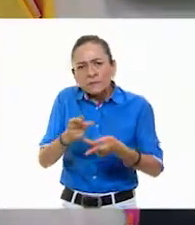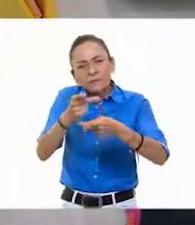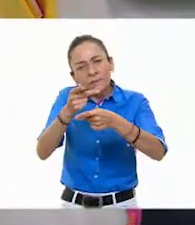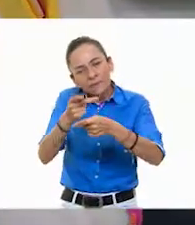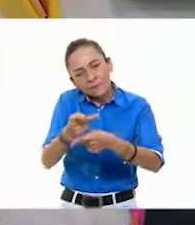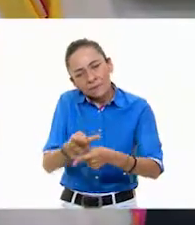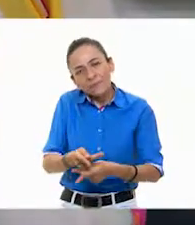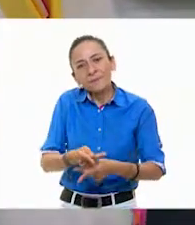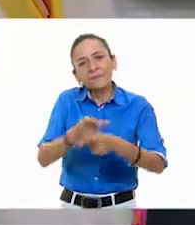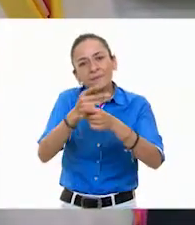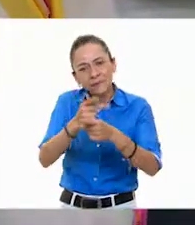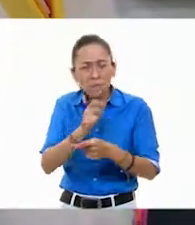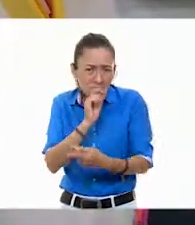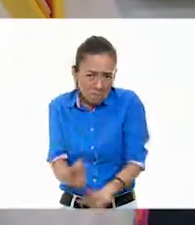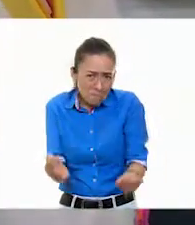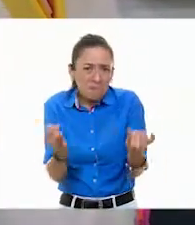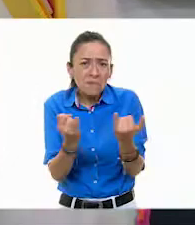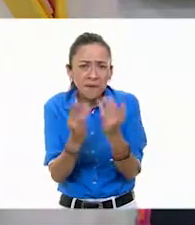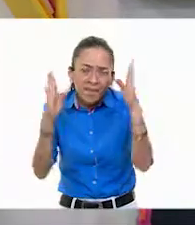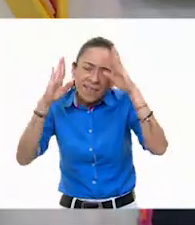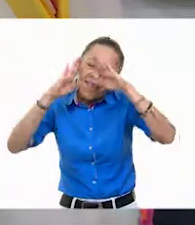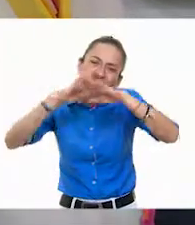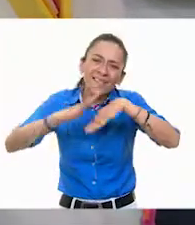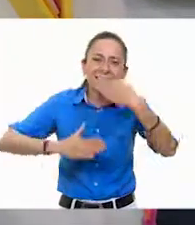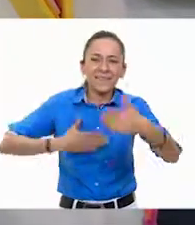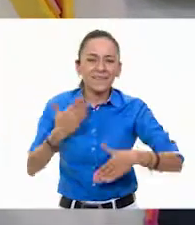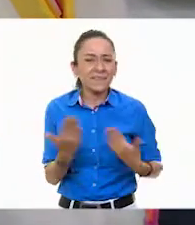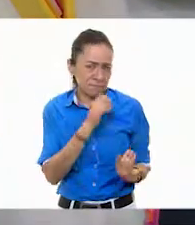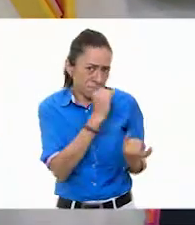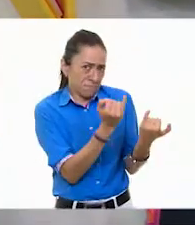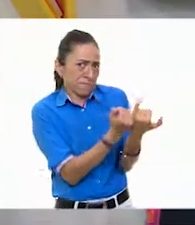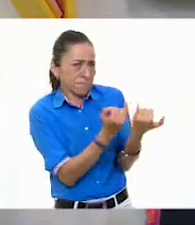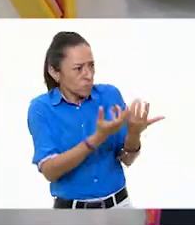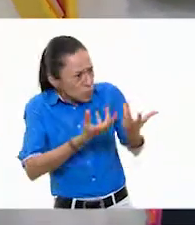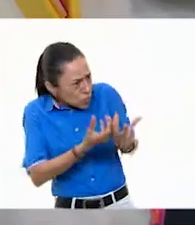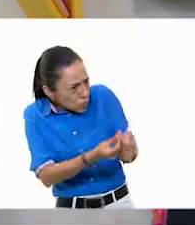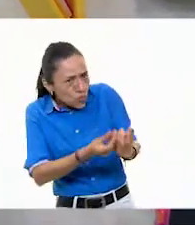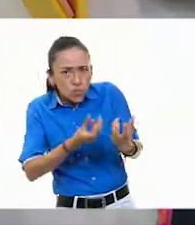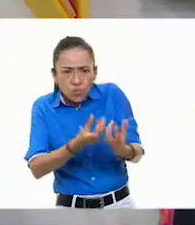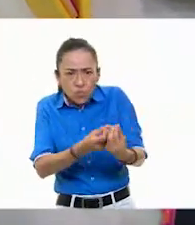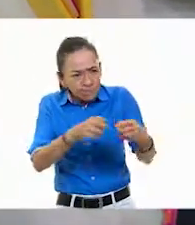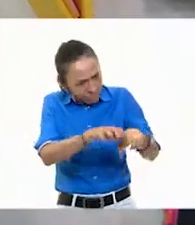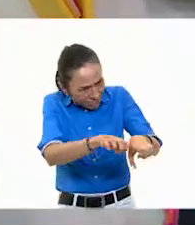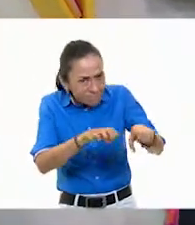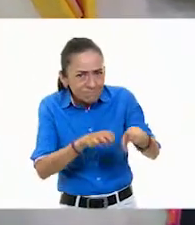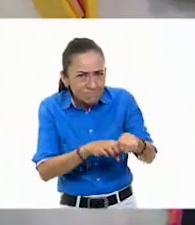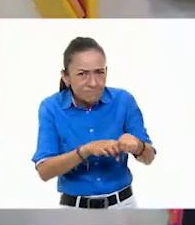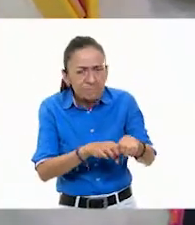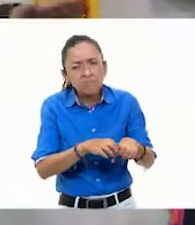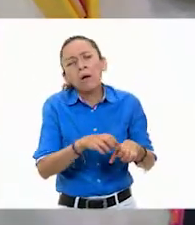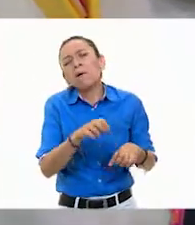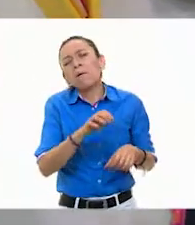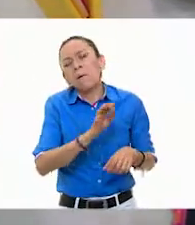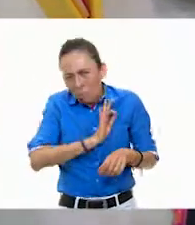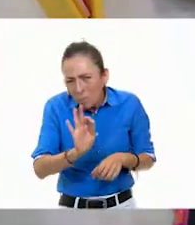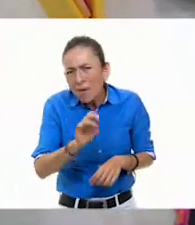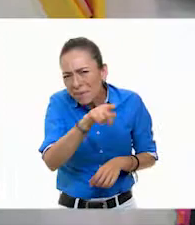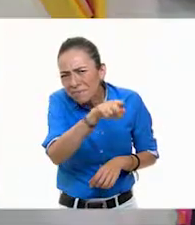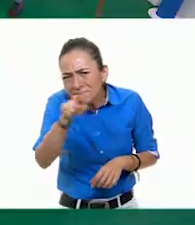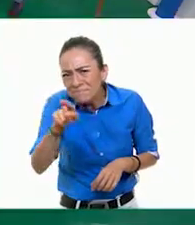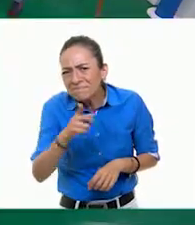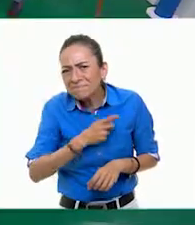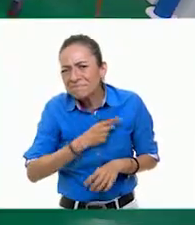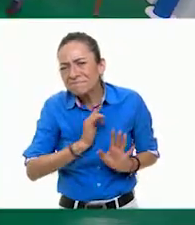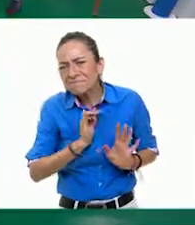supuesto. Y además puede ser un trabajo en equipo, no solamente ustedes. Claro, pueden hacer varios. Ustedes de verdad no se